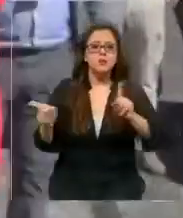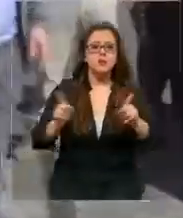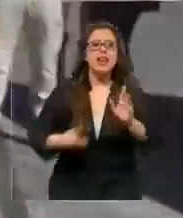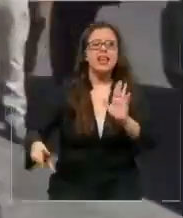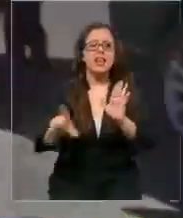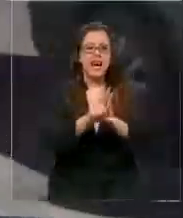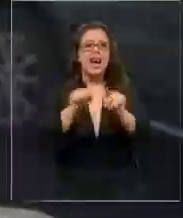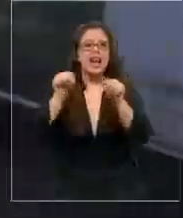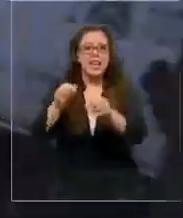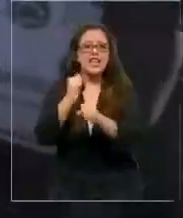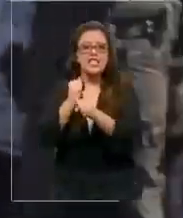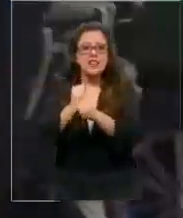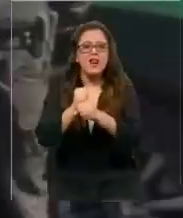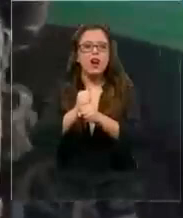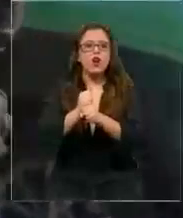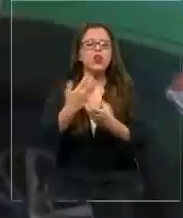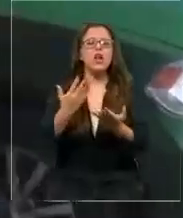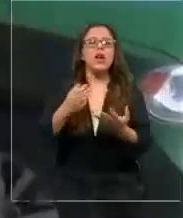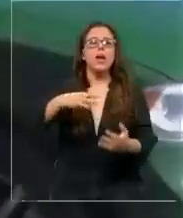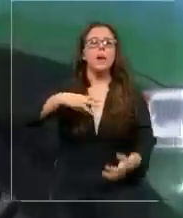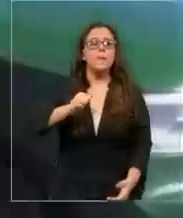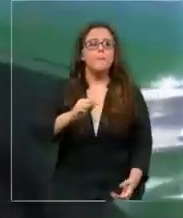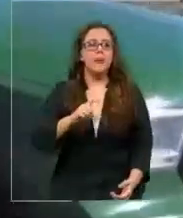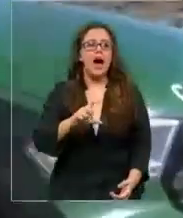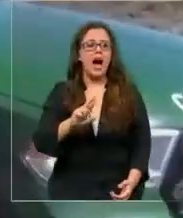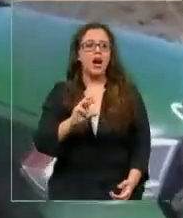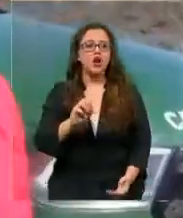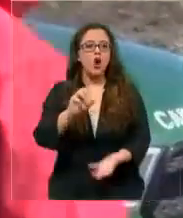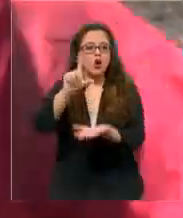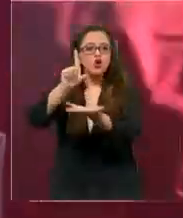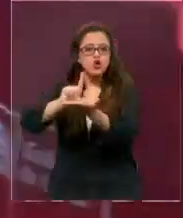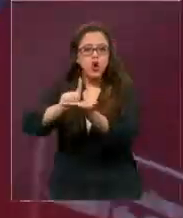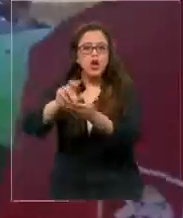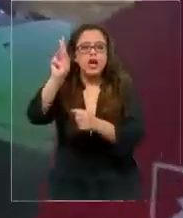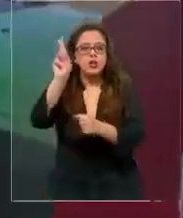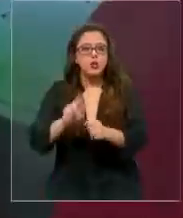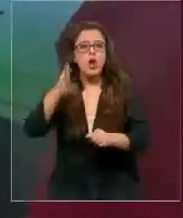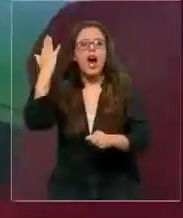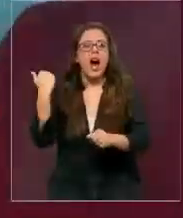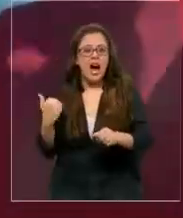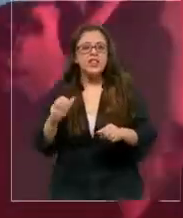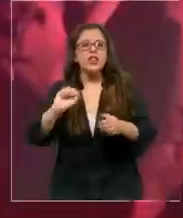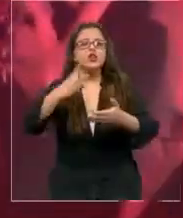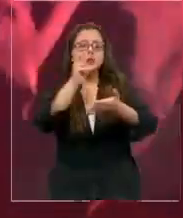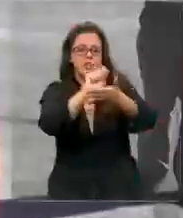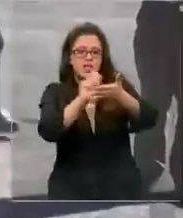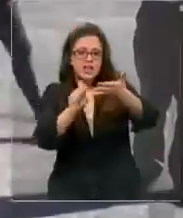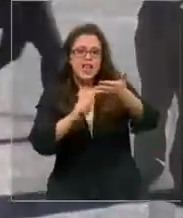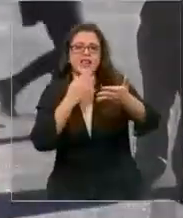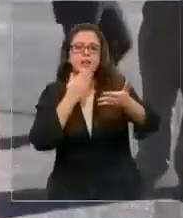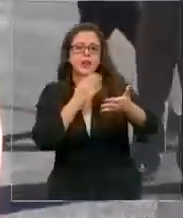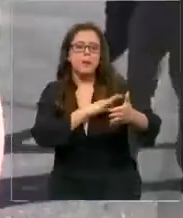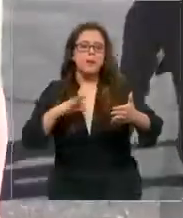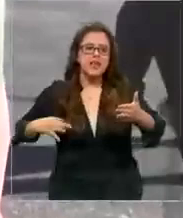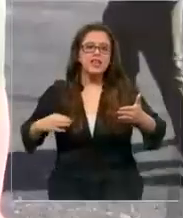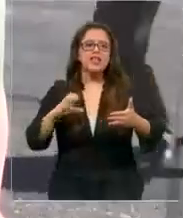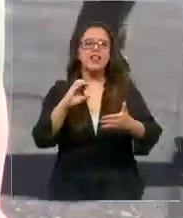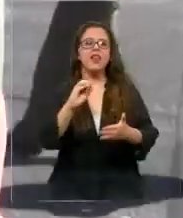macrozona sur. Loreto Silva fue anteriormente subsecretaria y ministra de Obras Públicas, entre otros cargos.